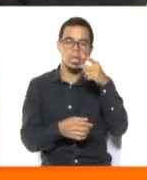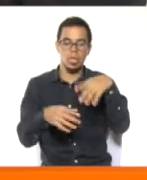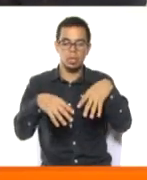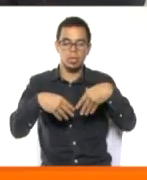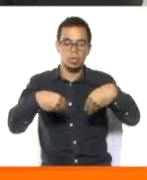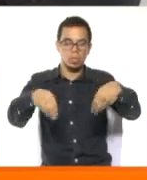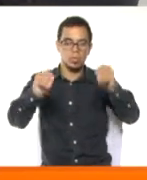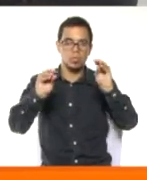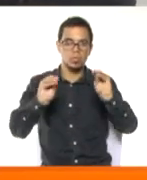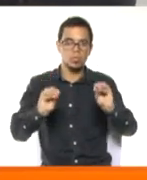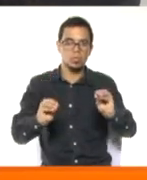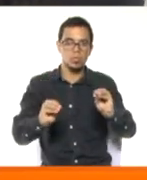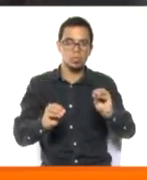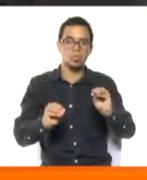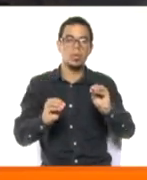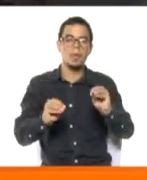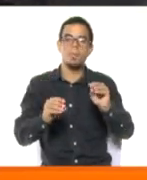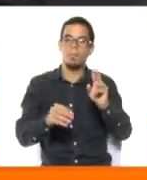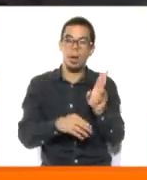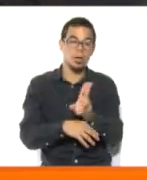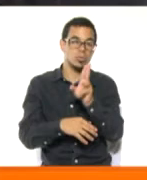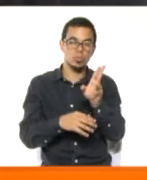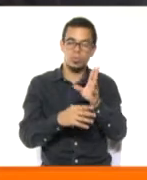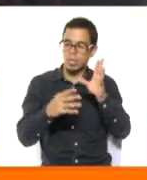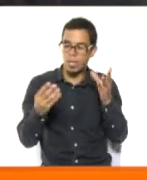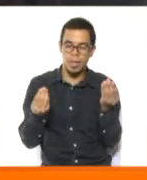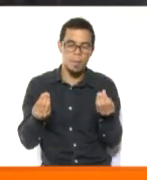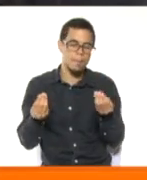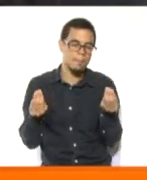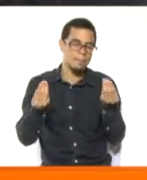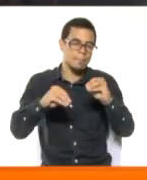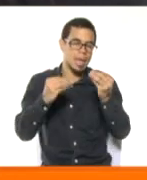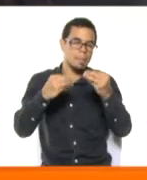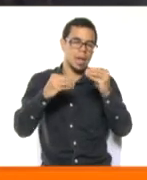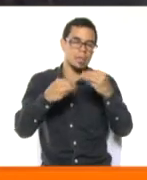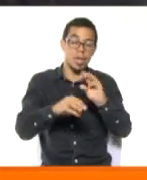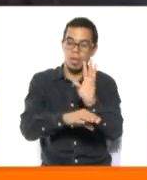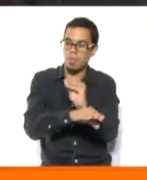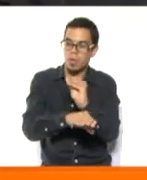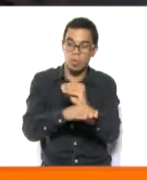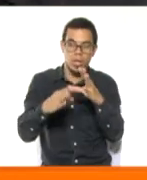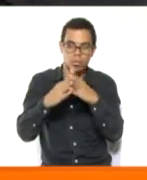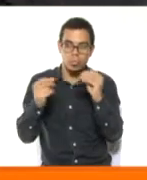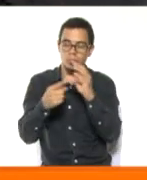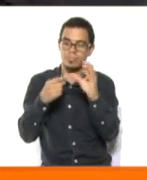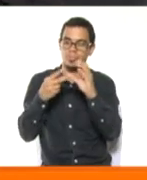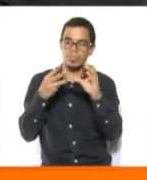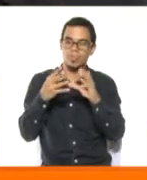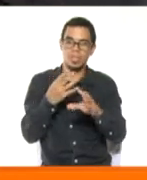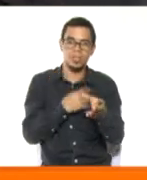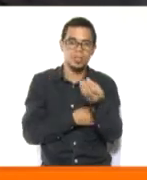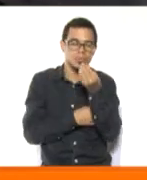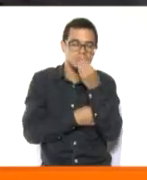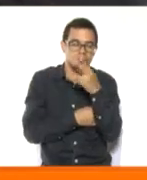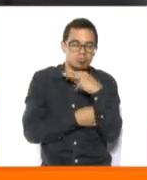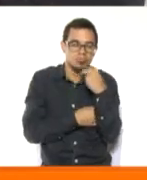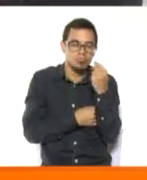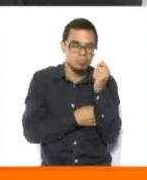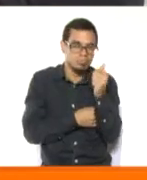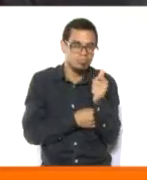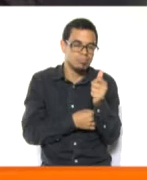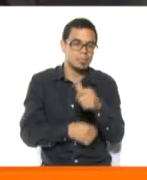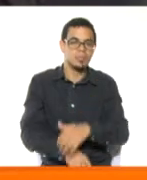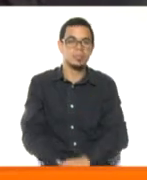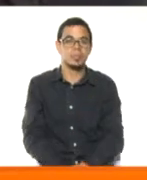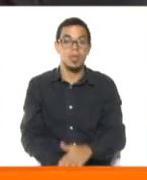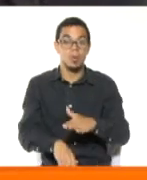nuestra planta deshidratada para usarla por mayor tiempo. Y va a conservar todas sus propiedades y su sabor. Porque muchas